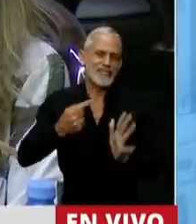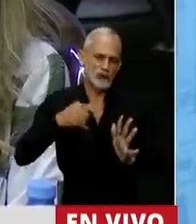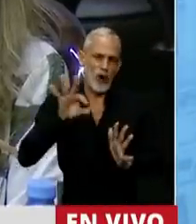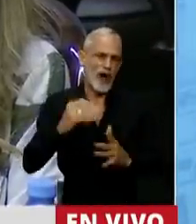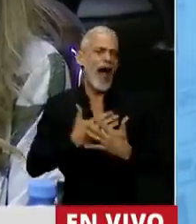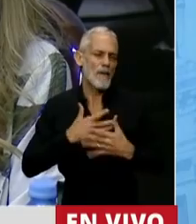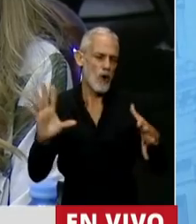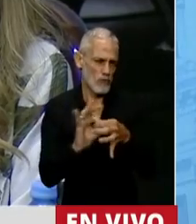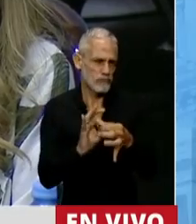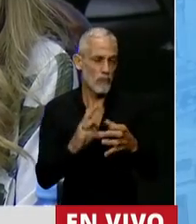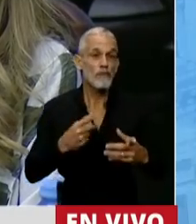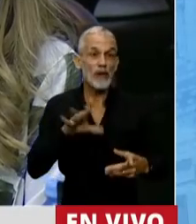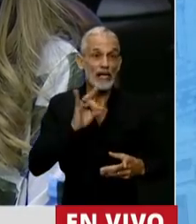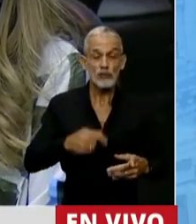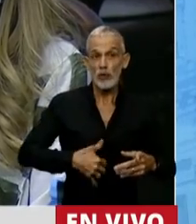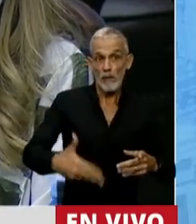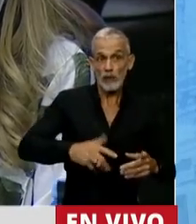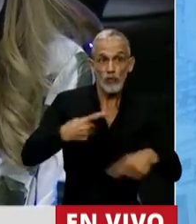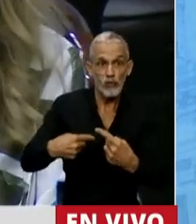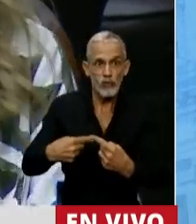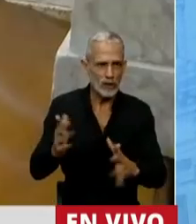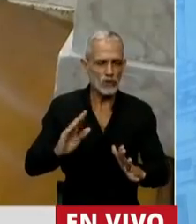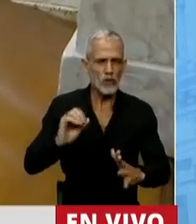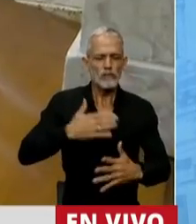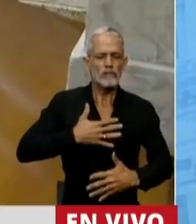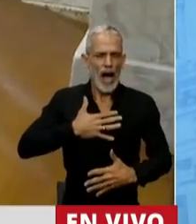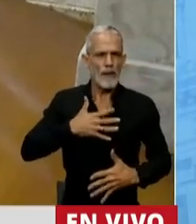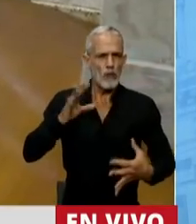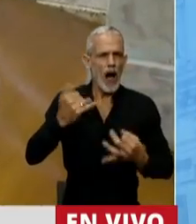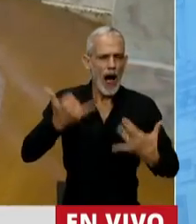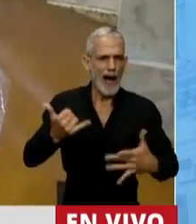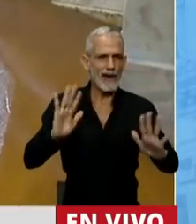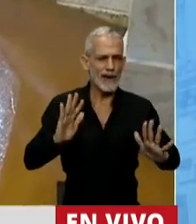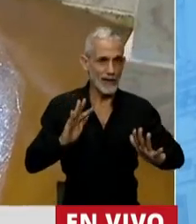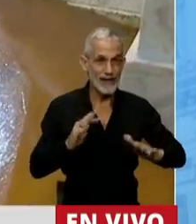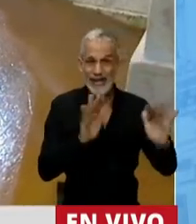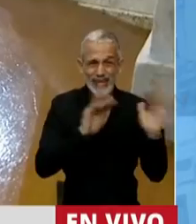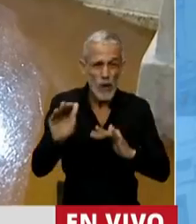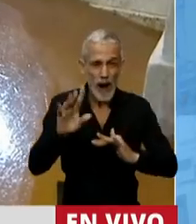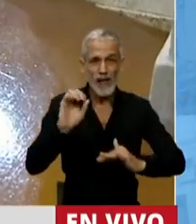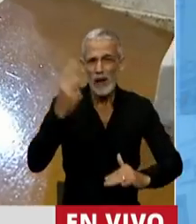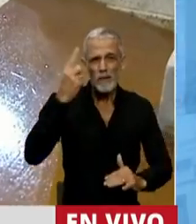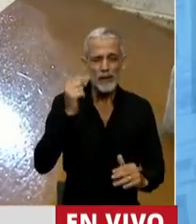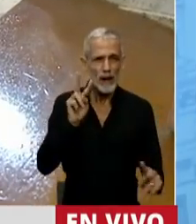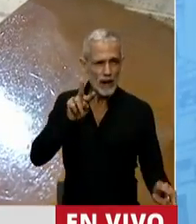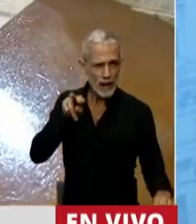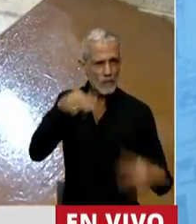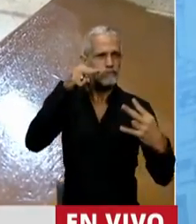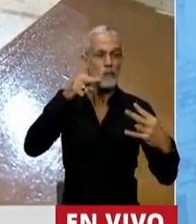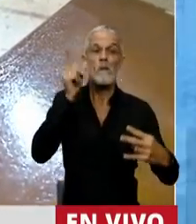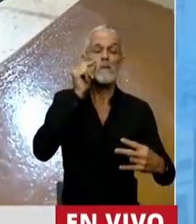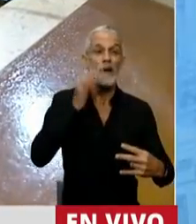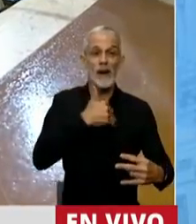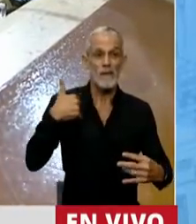Es la elección de continuar con el embarazo el primer acto del amor filiar. Un acto tan idéntico a esa primera mirada que un